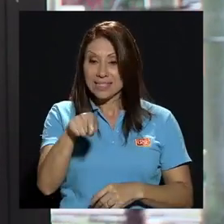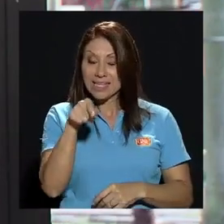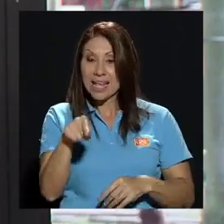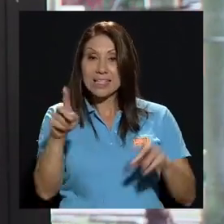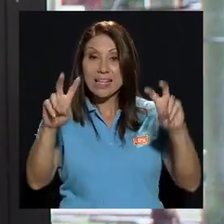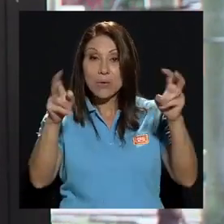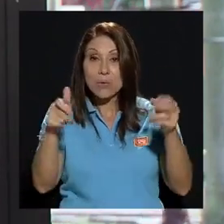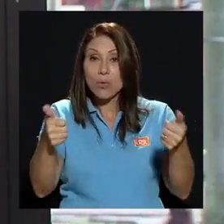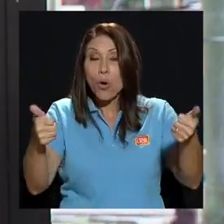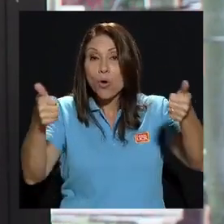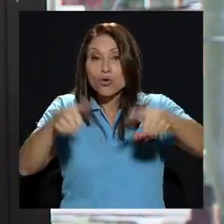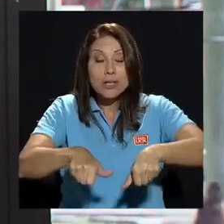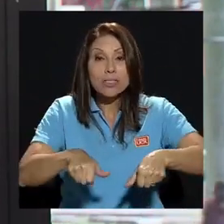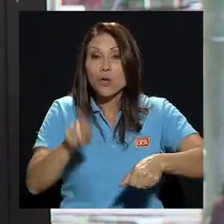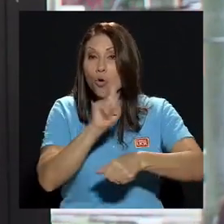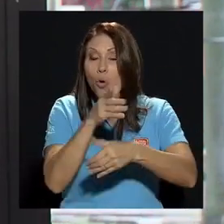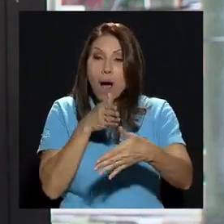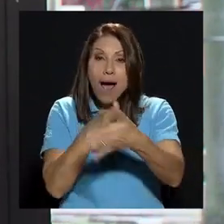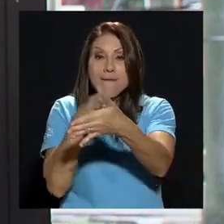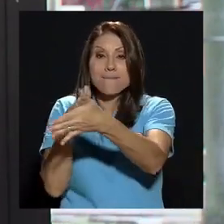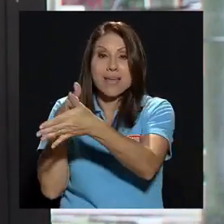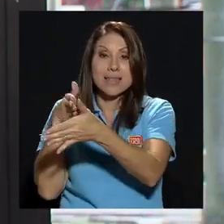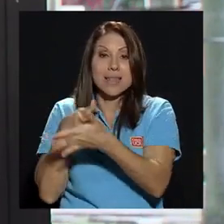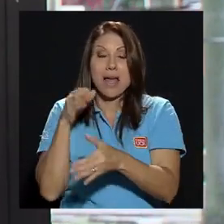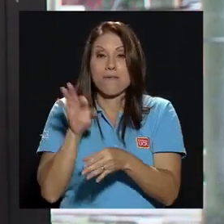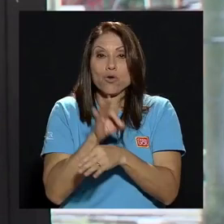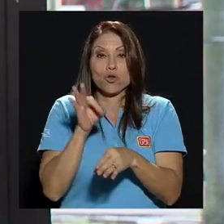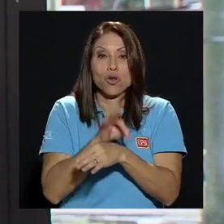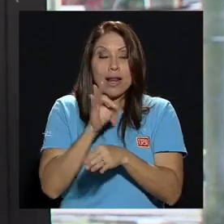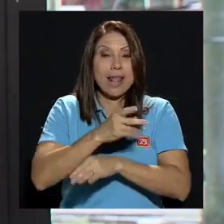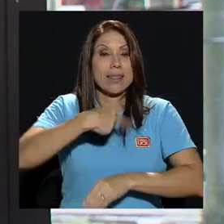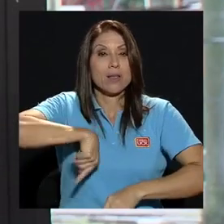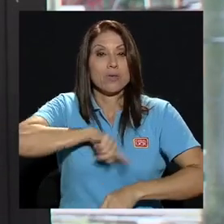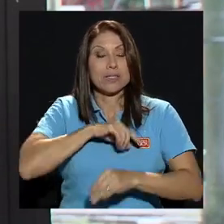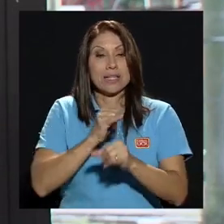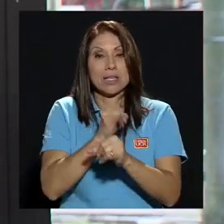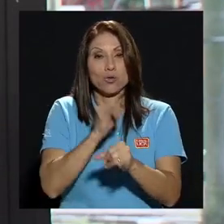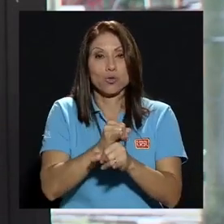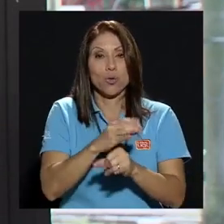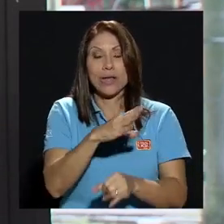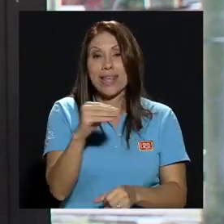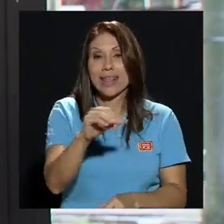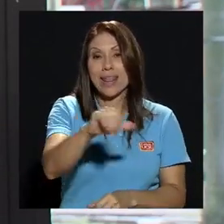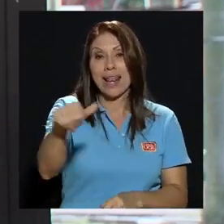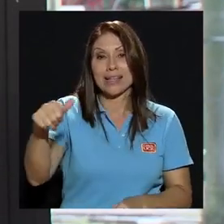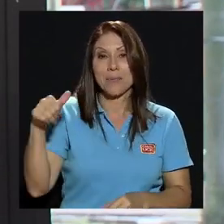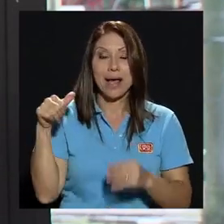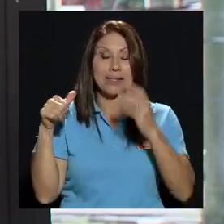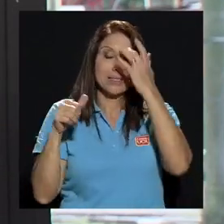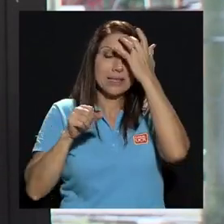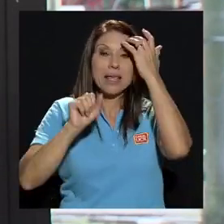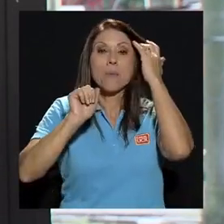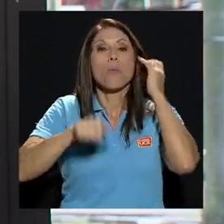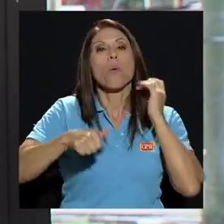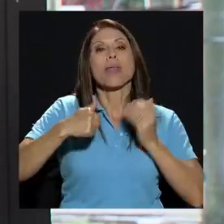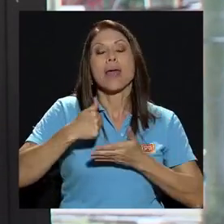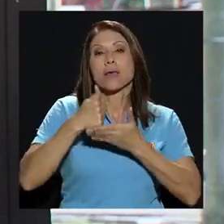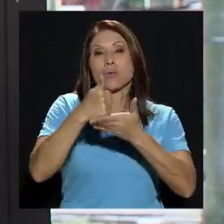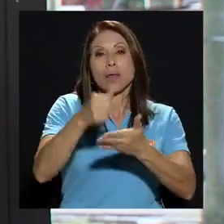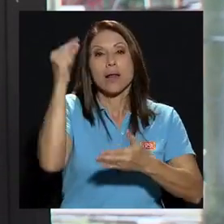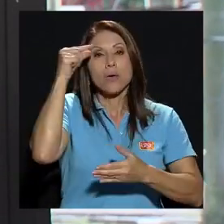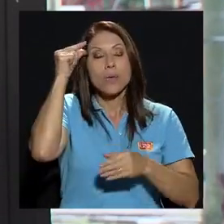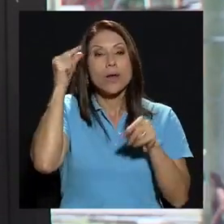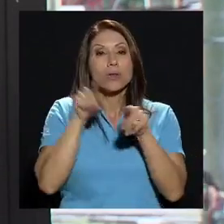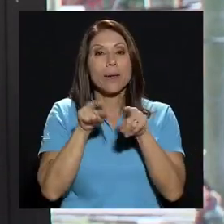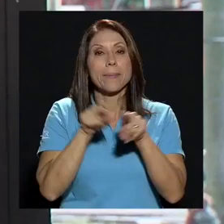la funcionalidad idónea de nuestra institución y de las demás y puede ayudar al gobierno también